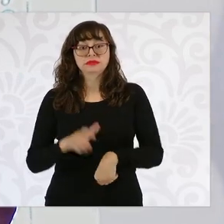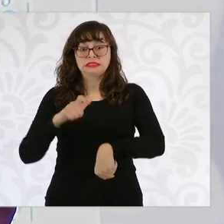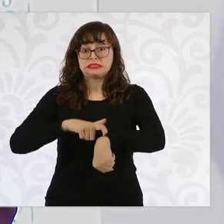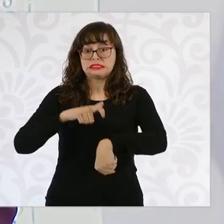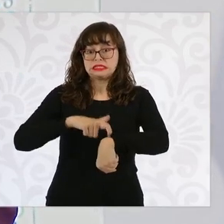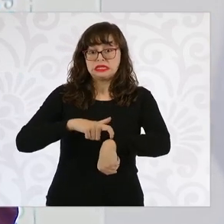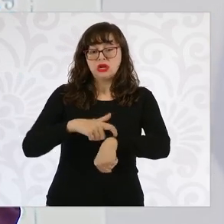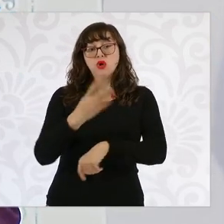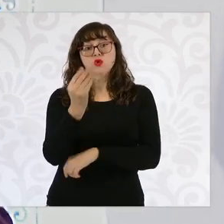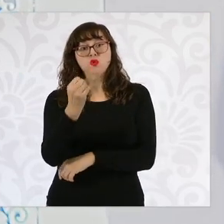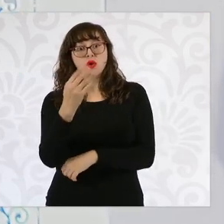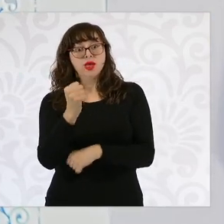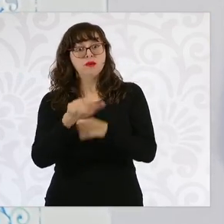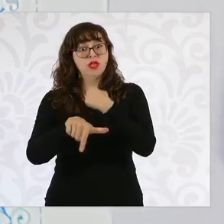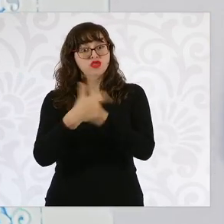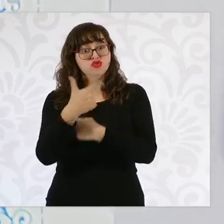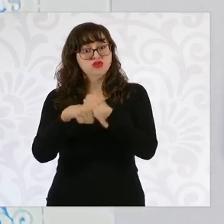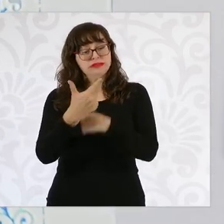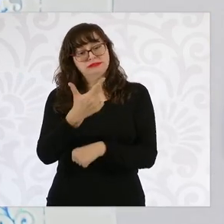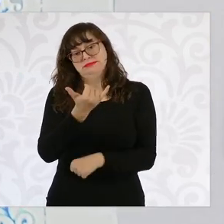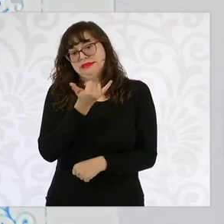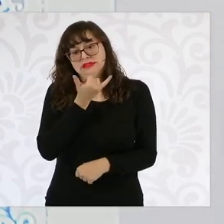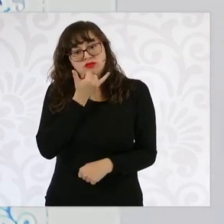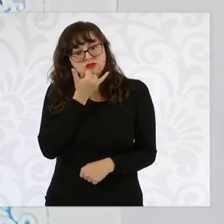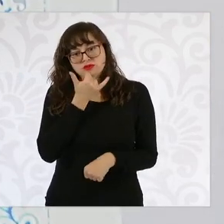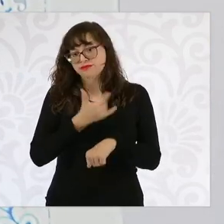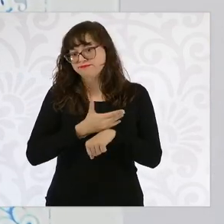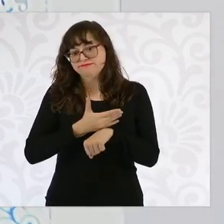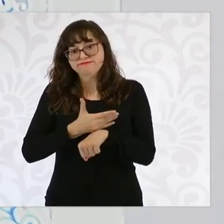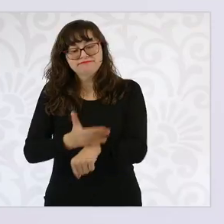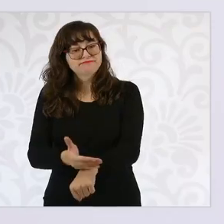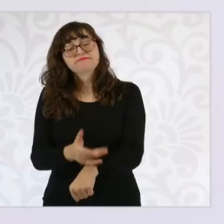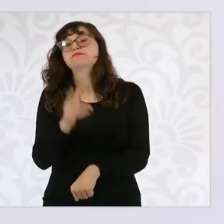nueve con doce. Dije que más tiempo, pero ya mañana.